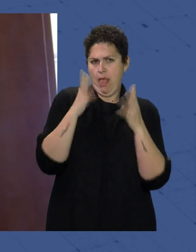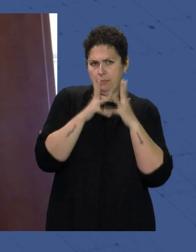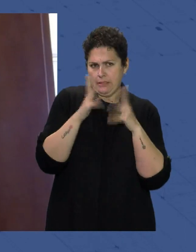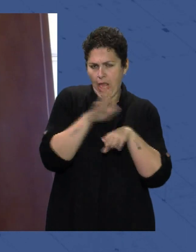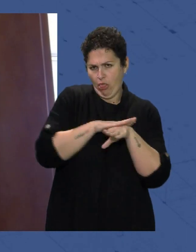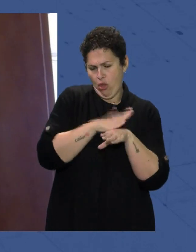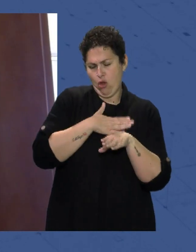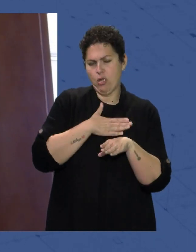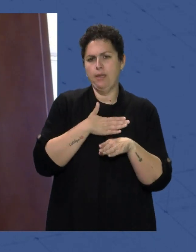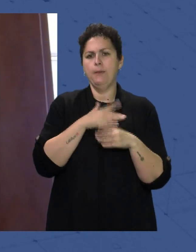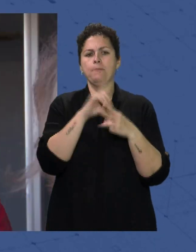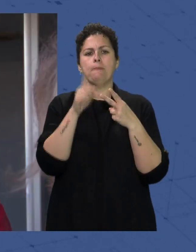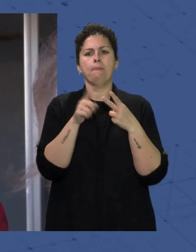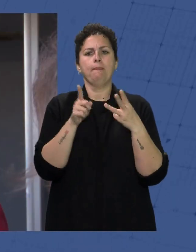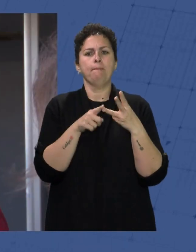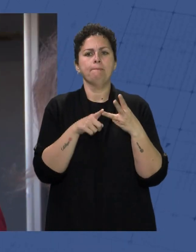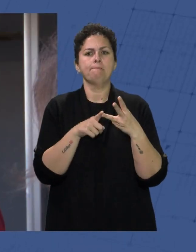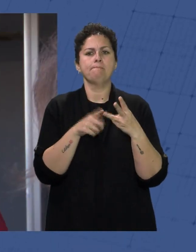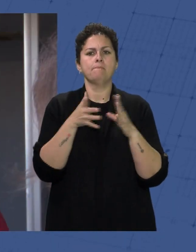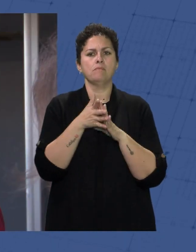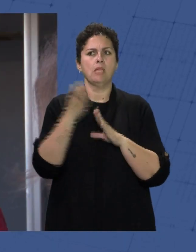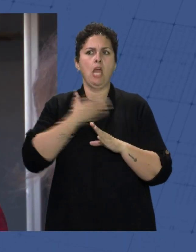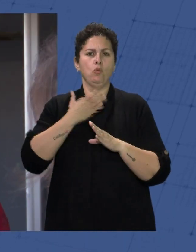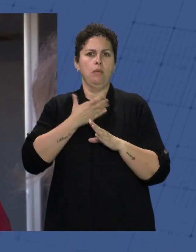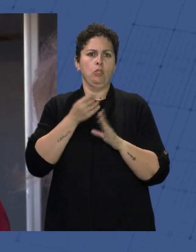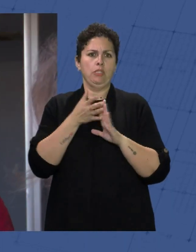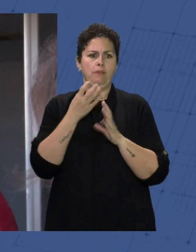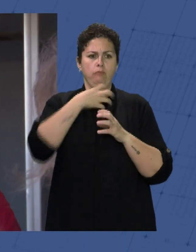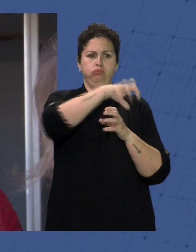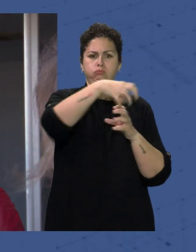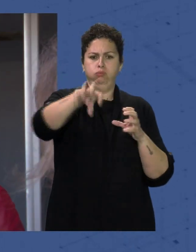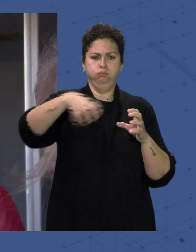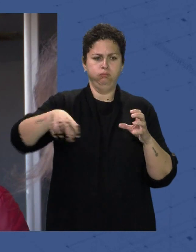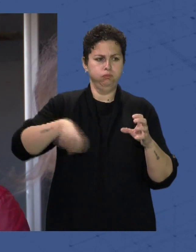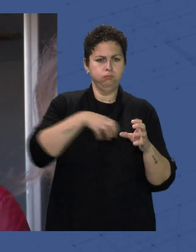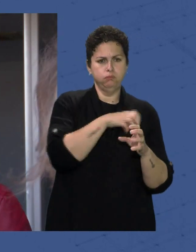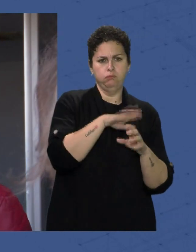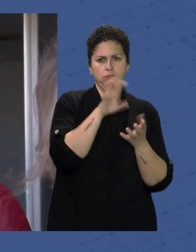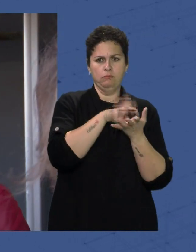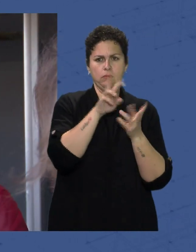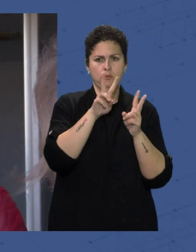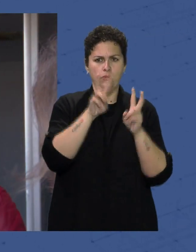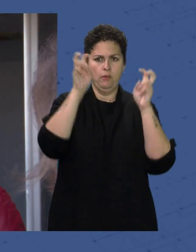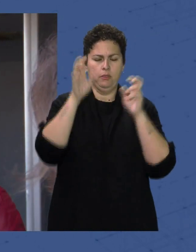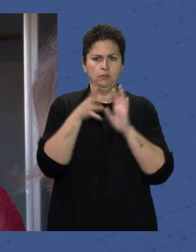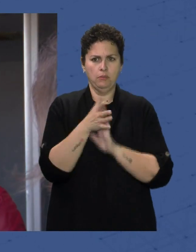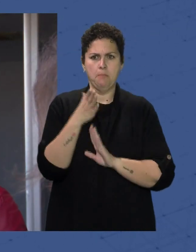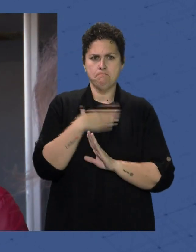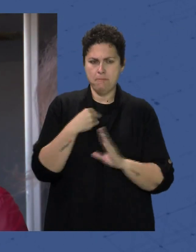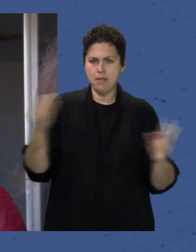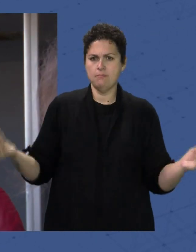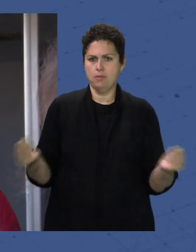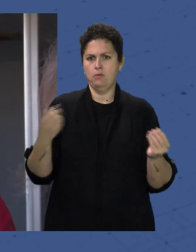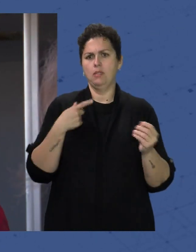administraciones Y descentralizar el ayuntamiento Que es el objetivo Así como Bueno Ir eliminando el papel Y acceder a la administración